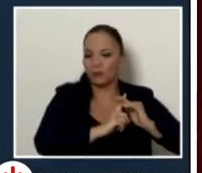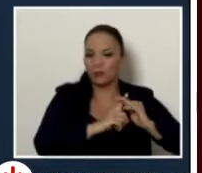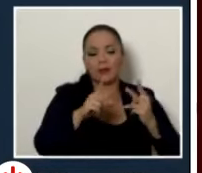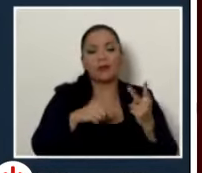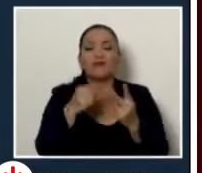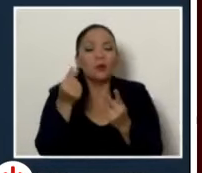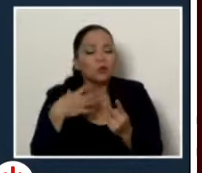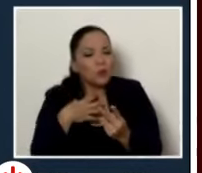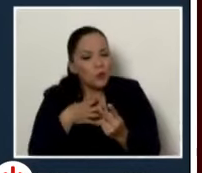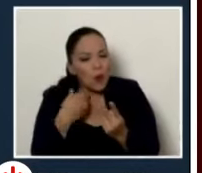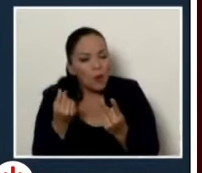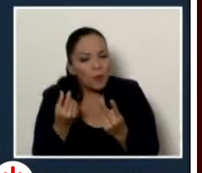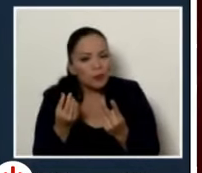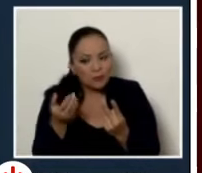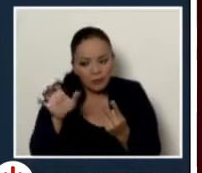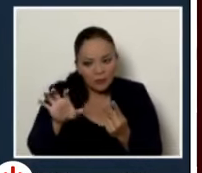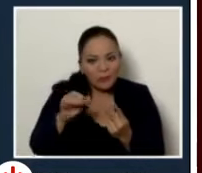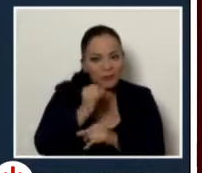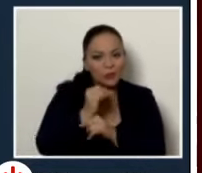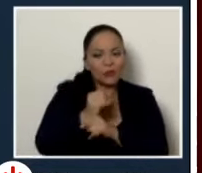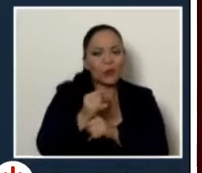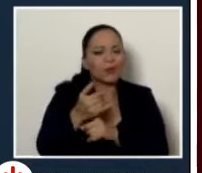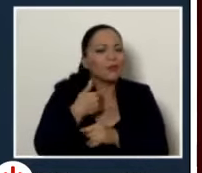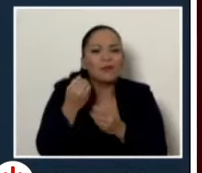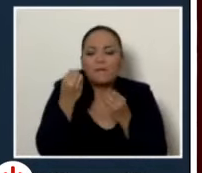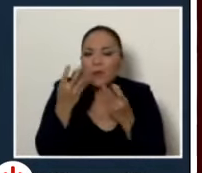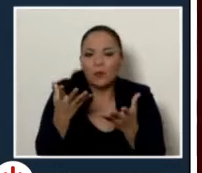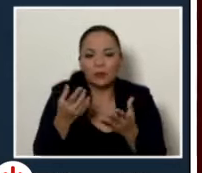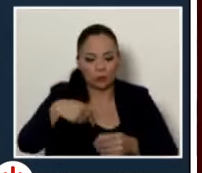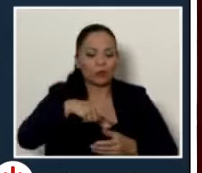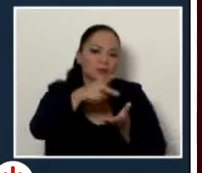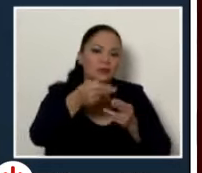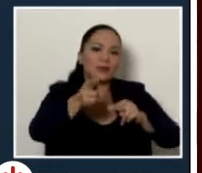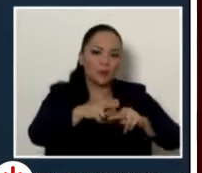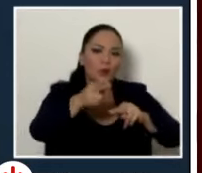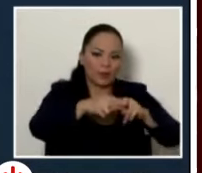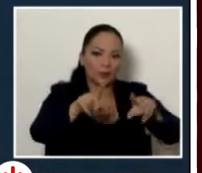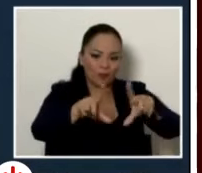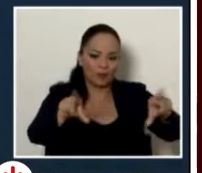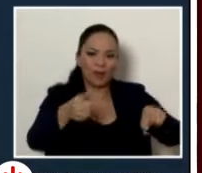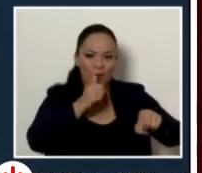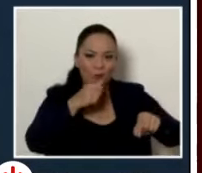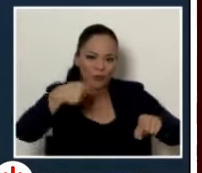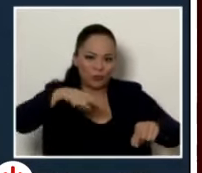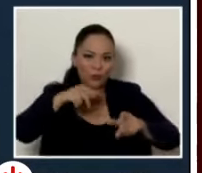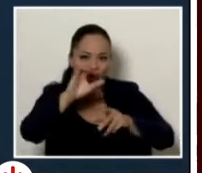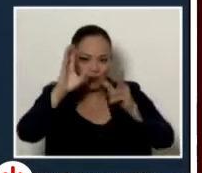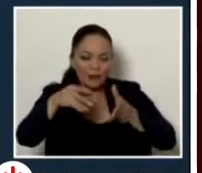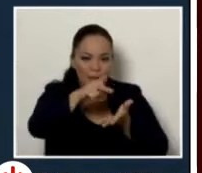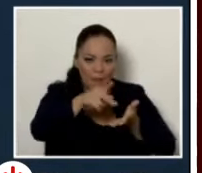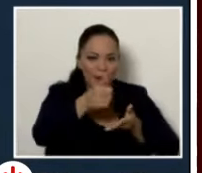recursos propios de la institución que todos hemos aportado a través del pago del recibo del agua y no ha